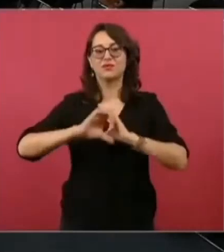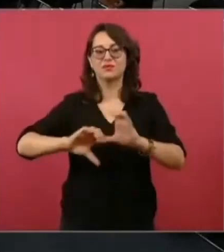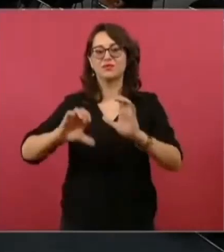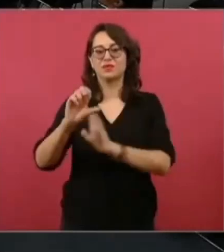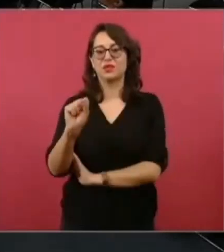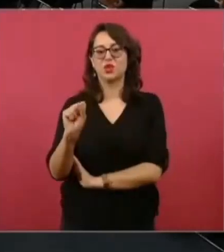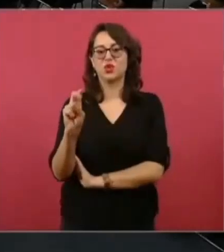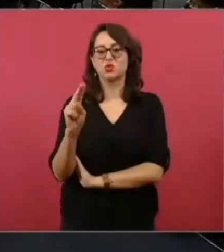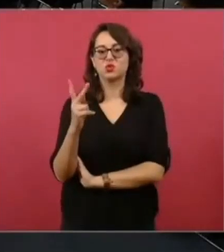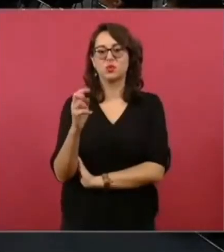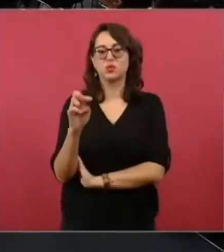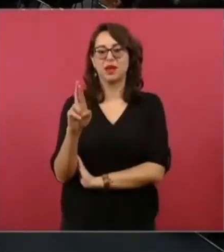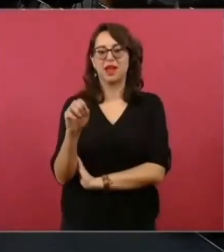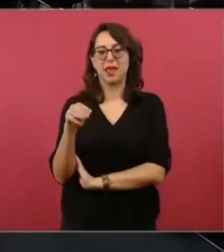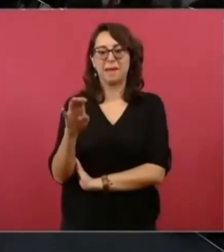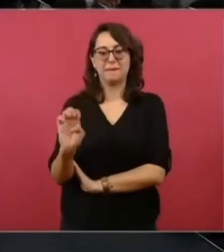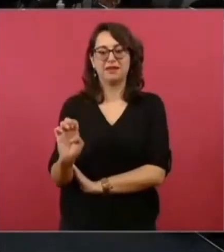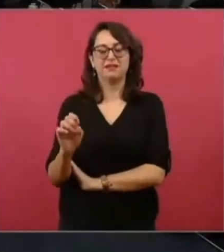Pero así como esa,